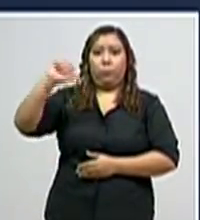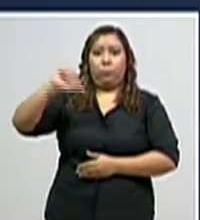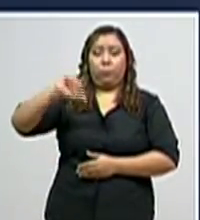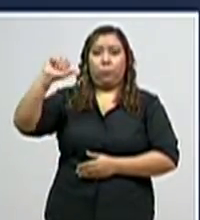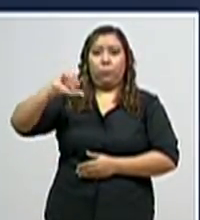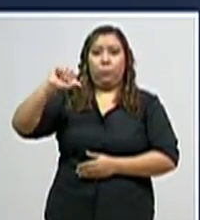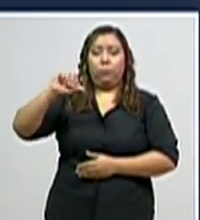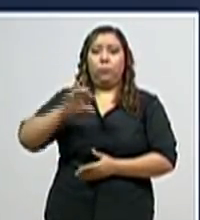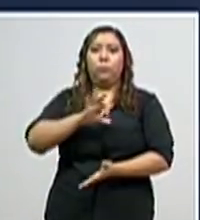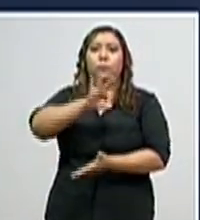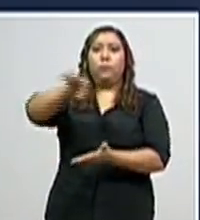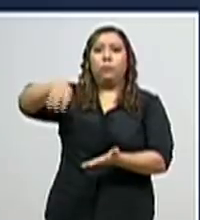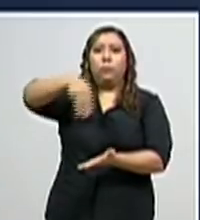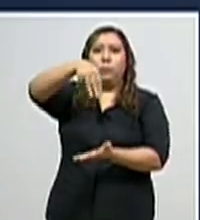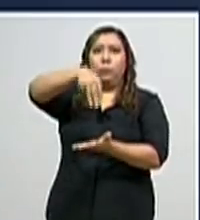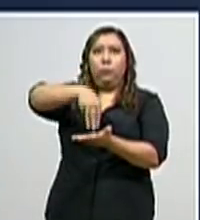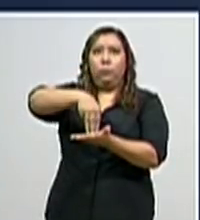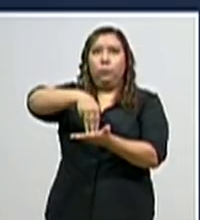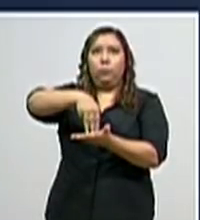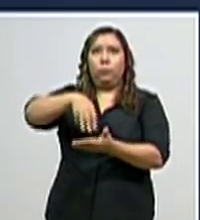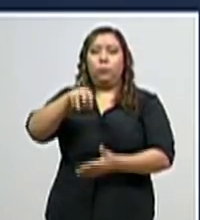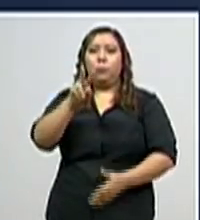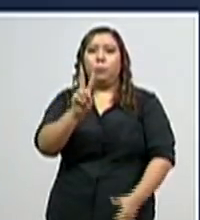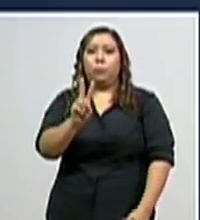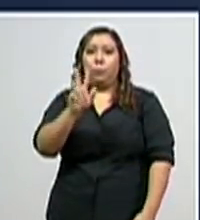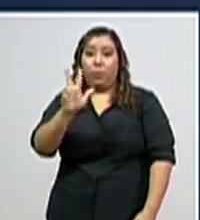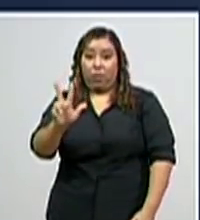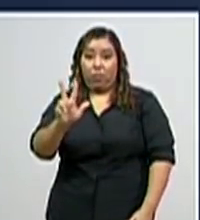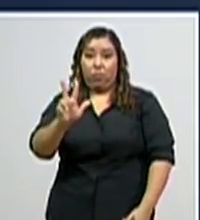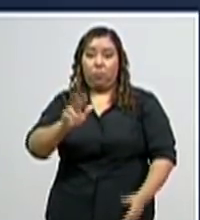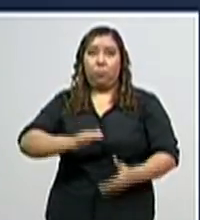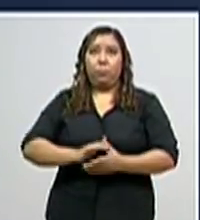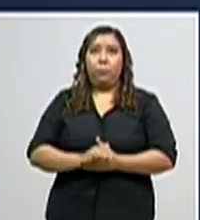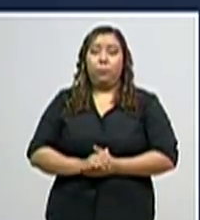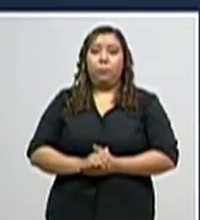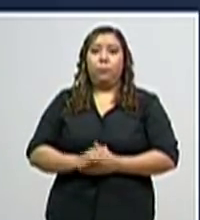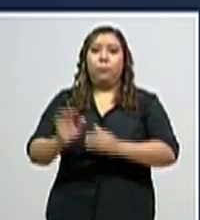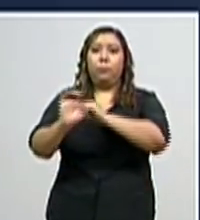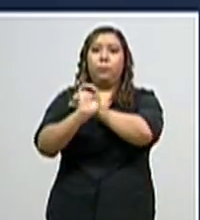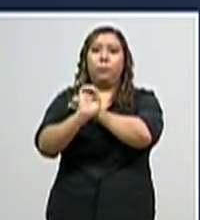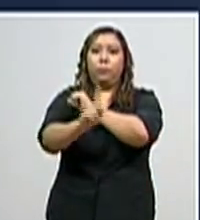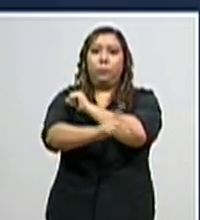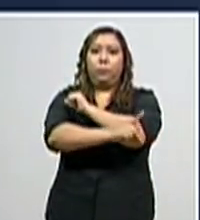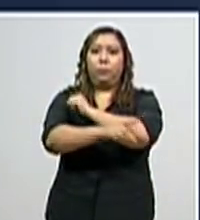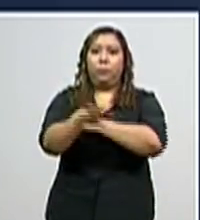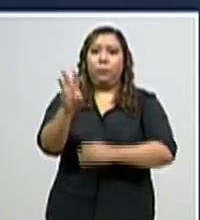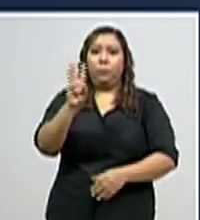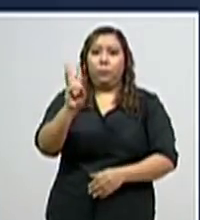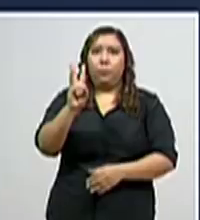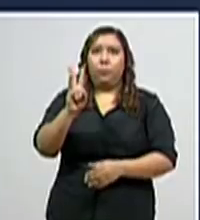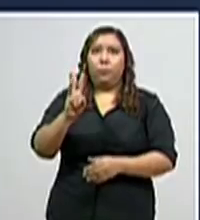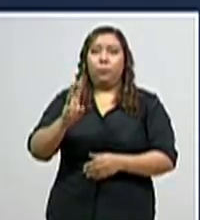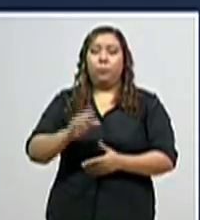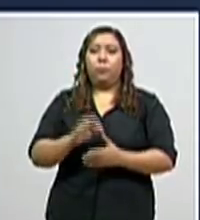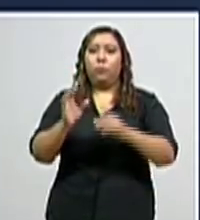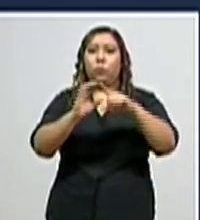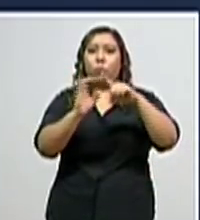en Francisco Morazán, confirmamos 23 fallecimientos. En El Paraíso, 6.